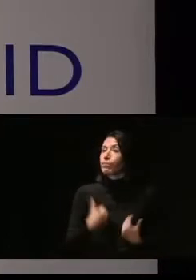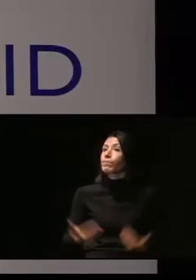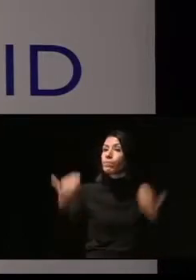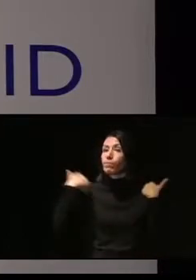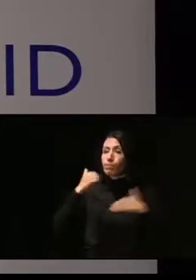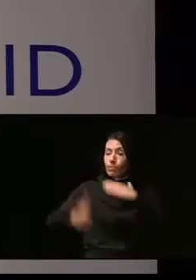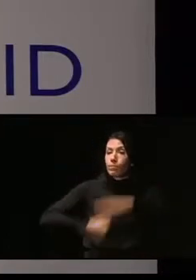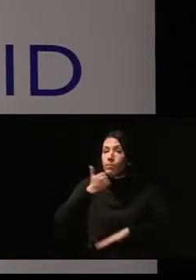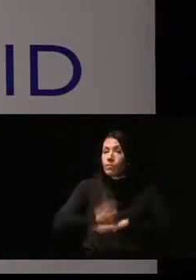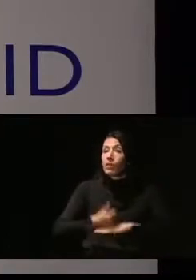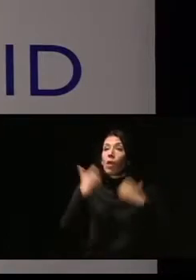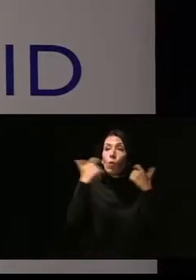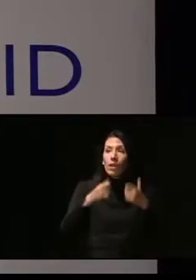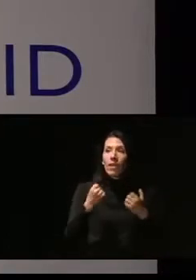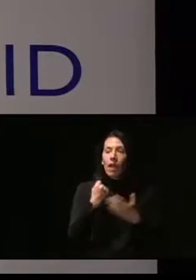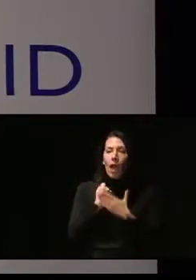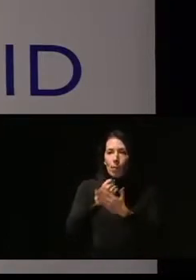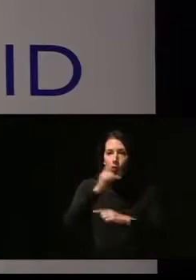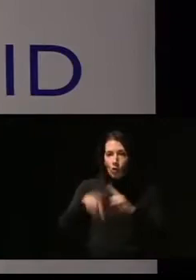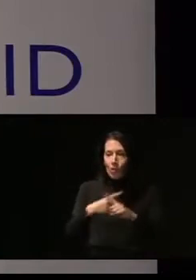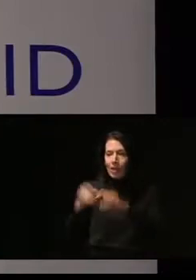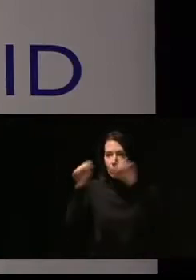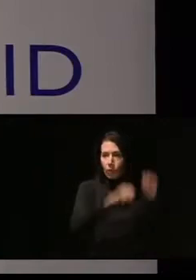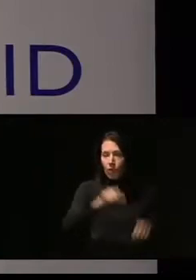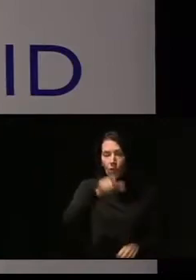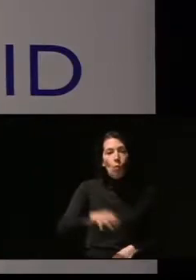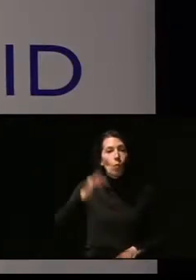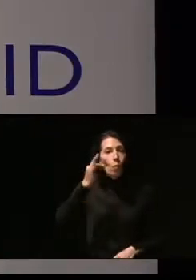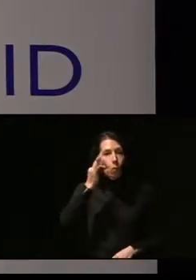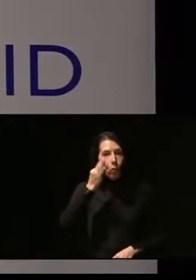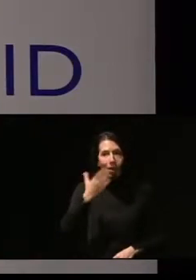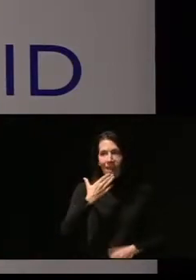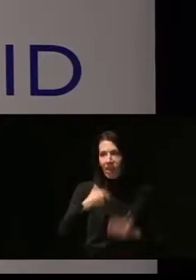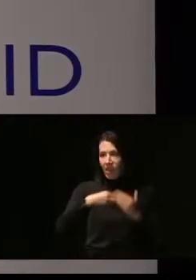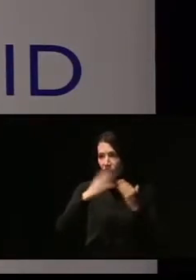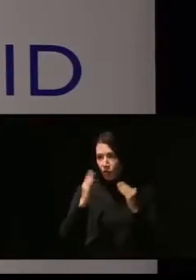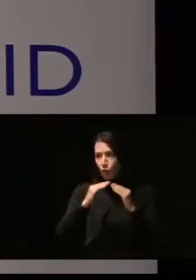de la Unidad de Apoyo y Protección a la Mujer Menor y Mayor.